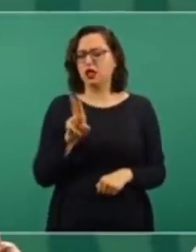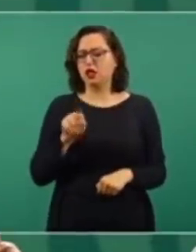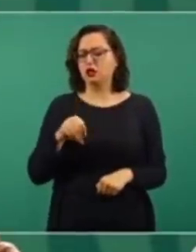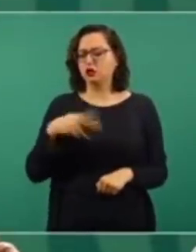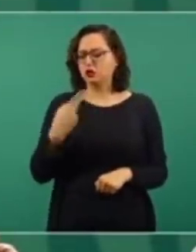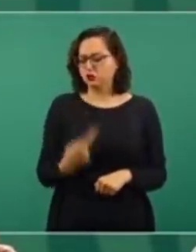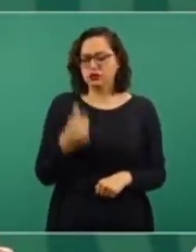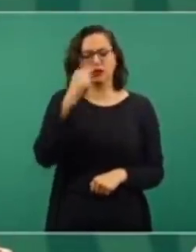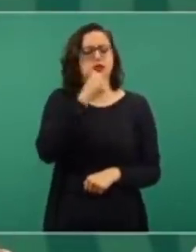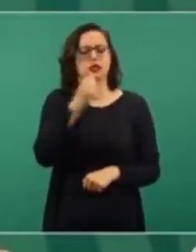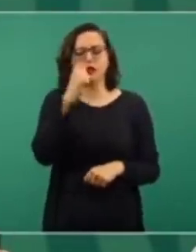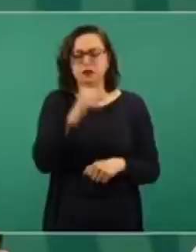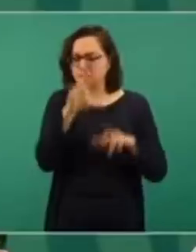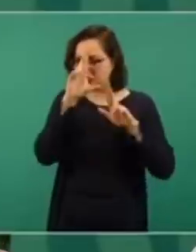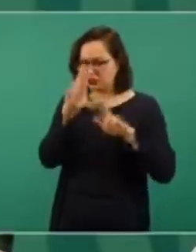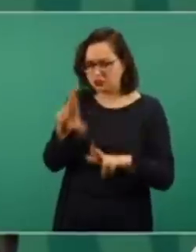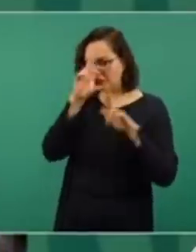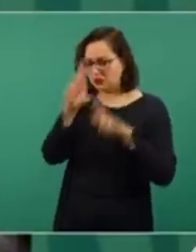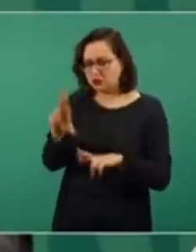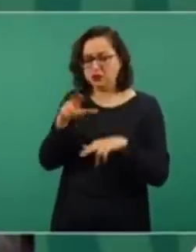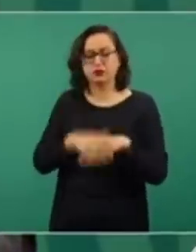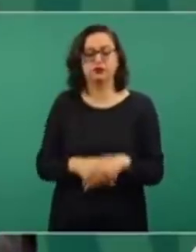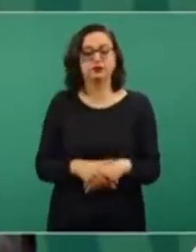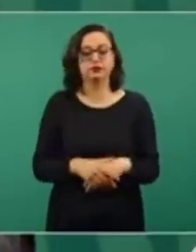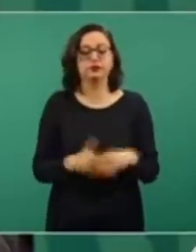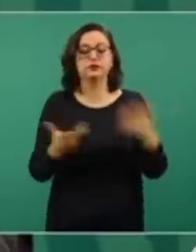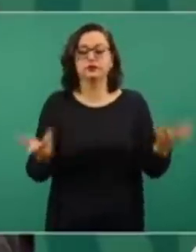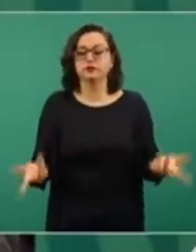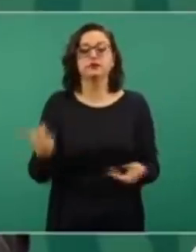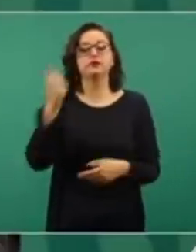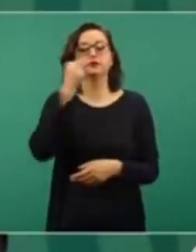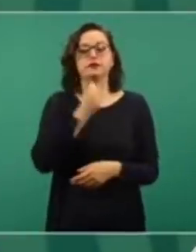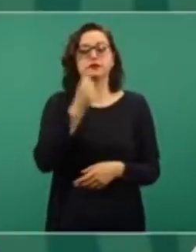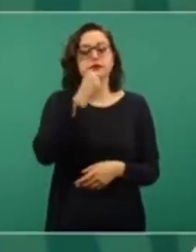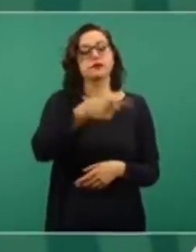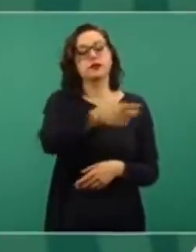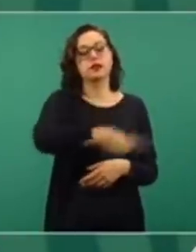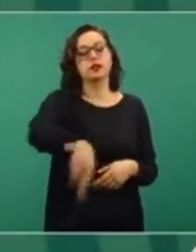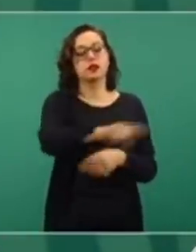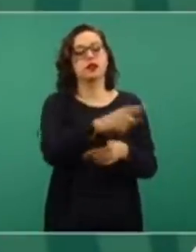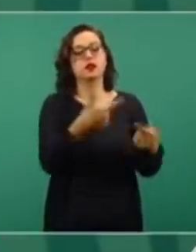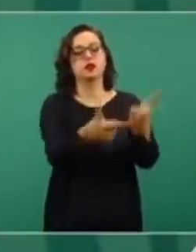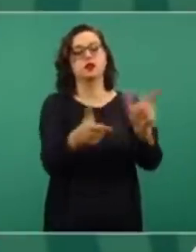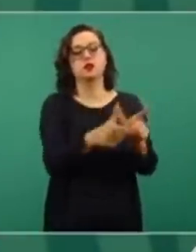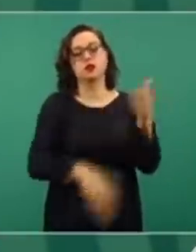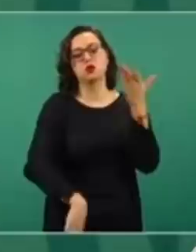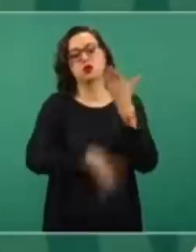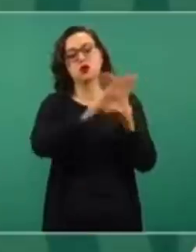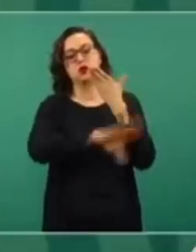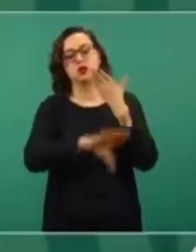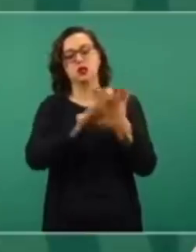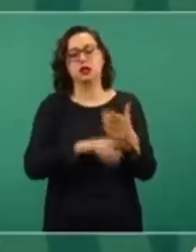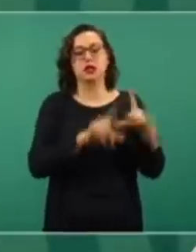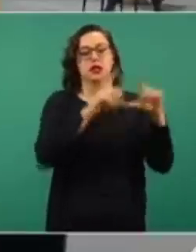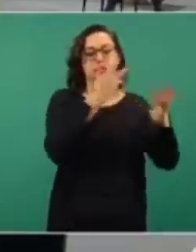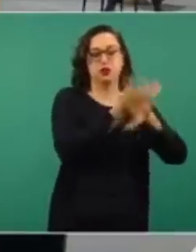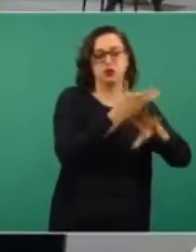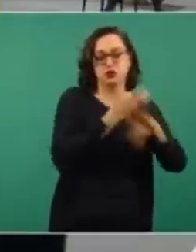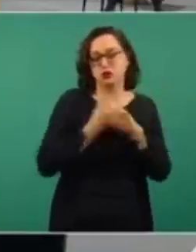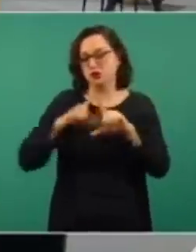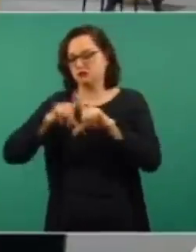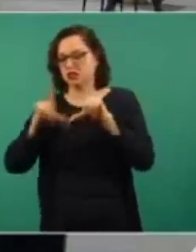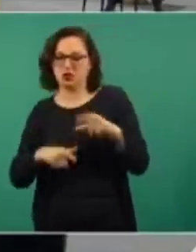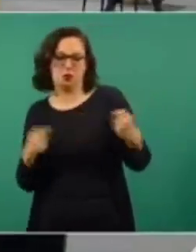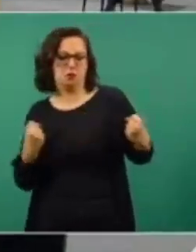apostaban nuestros adversarios de que iba a haber un encontronazo y se quedaron con las ganas. No